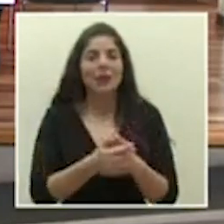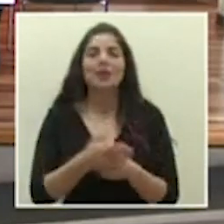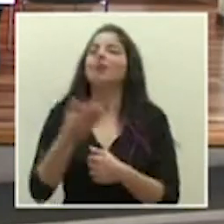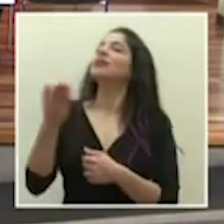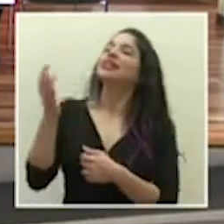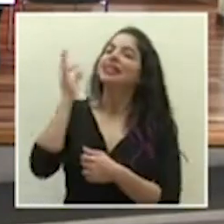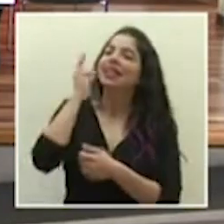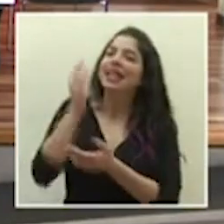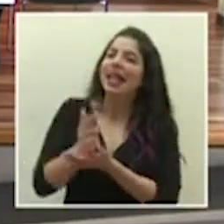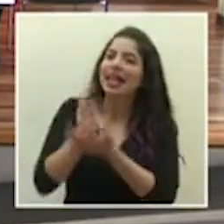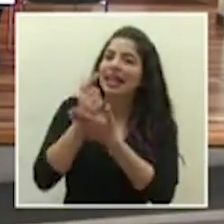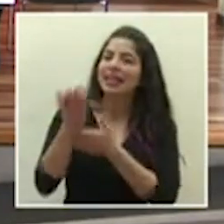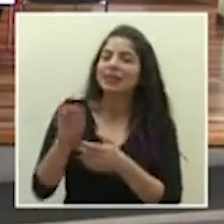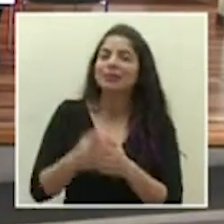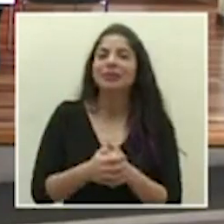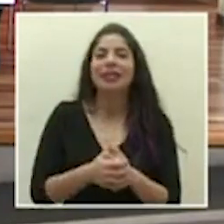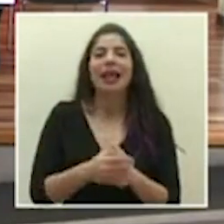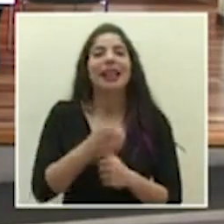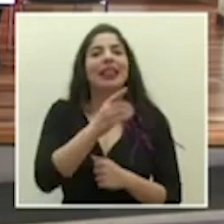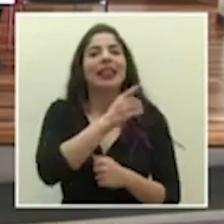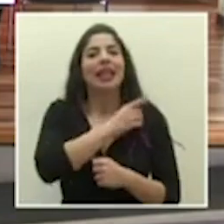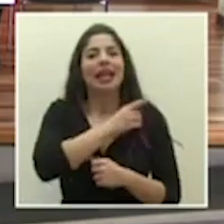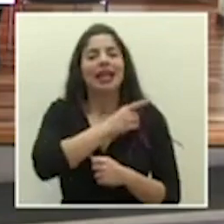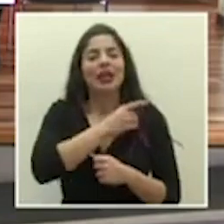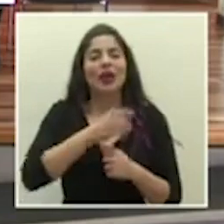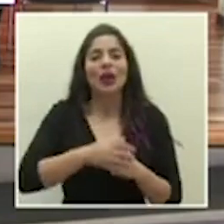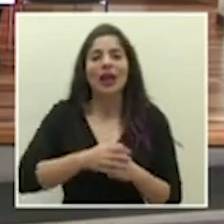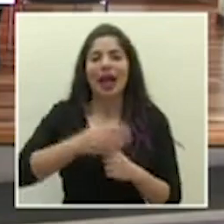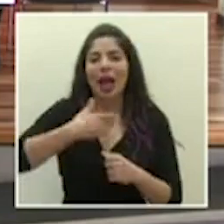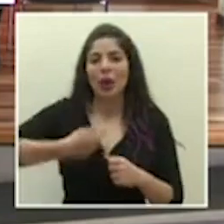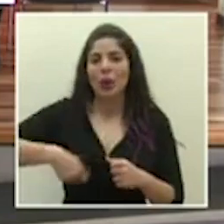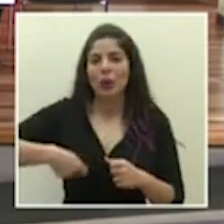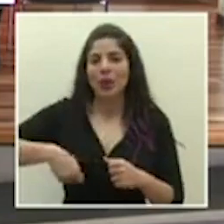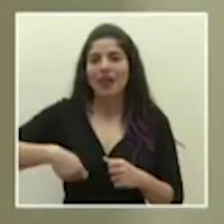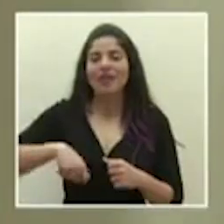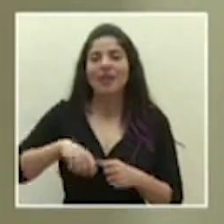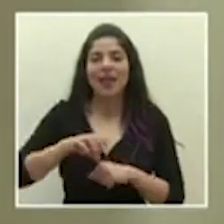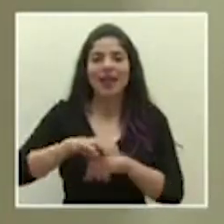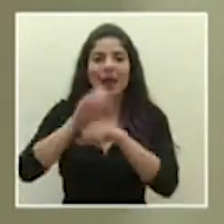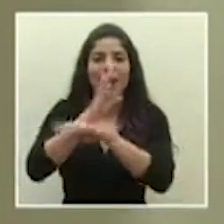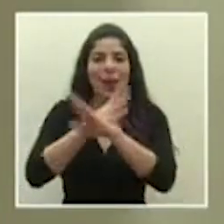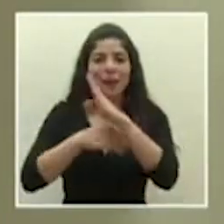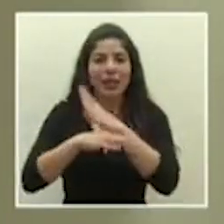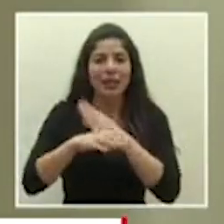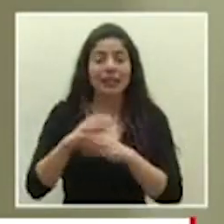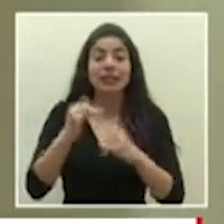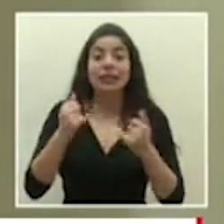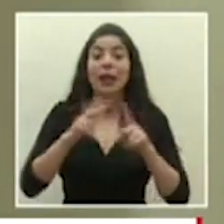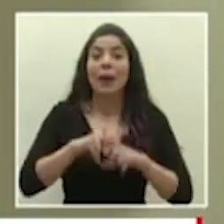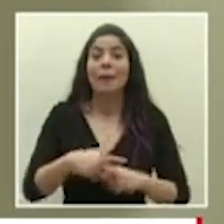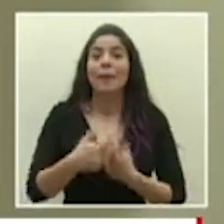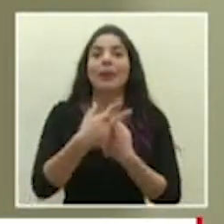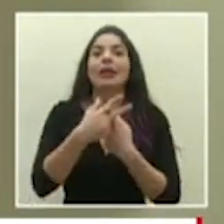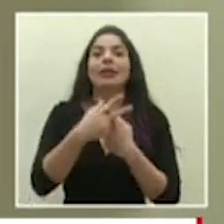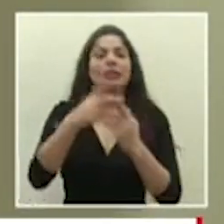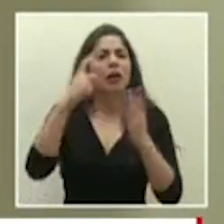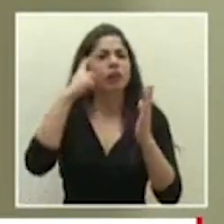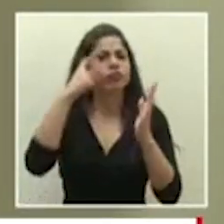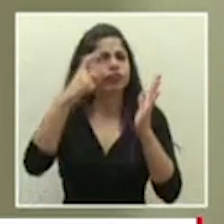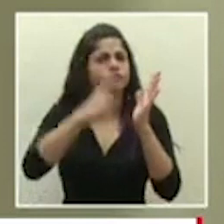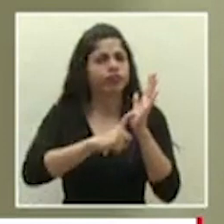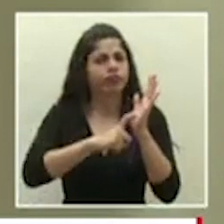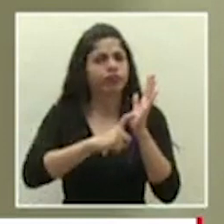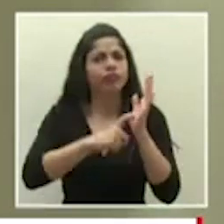la señora Lisbeth Barrantes directora ejecutiva de Conaptis y empezar haciendo un reconocimiento